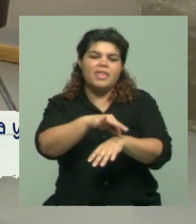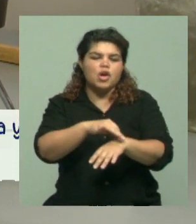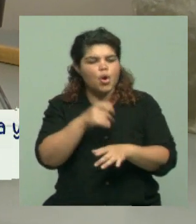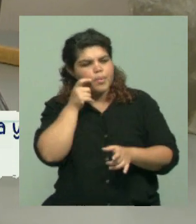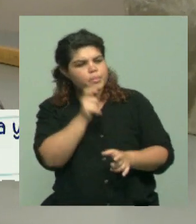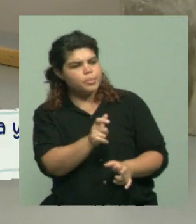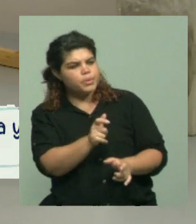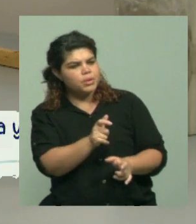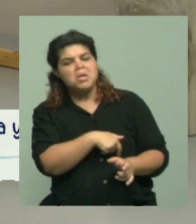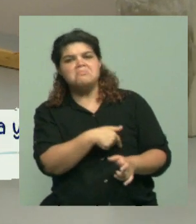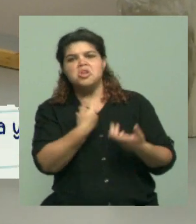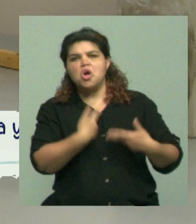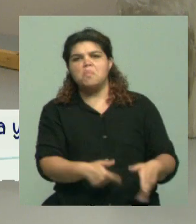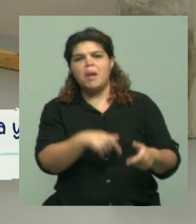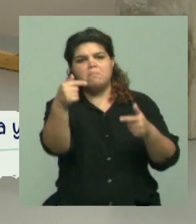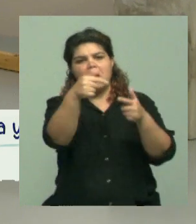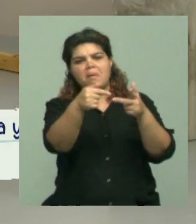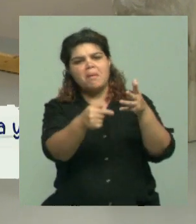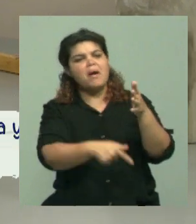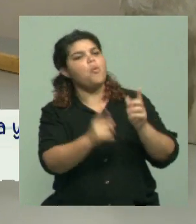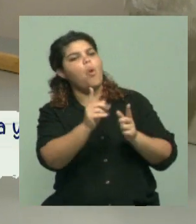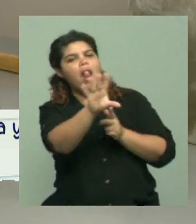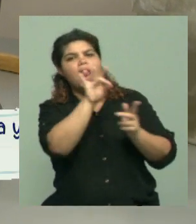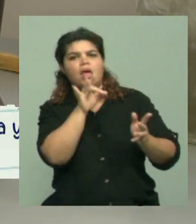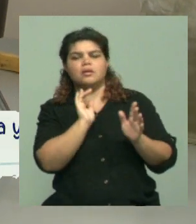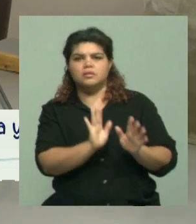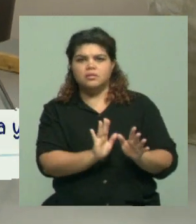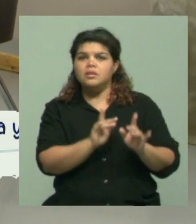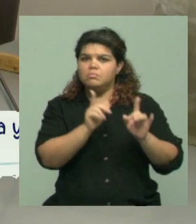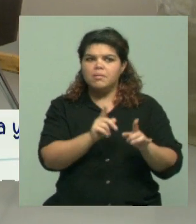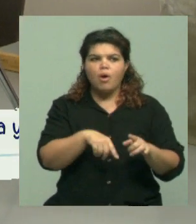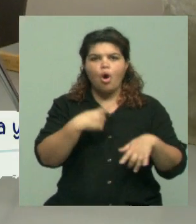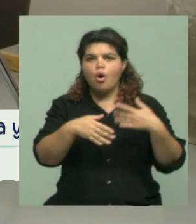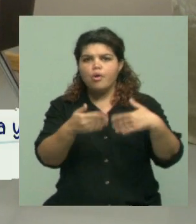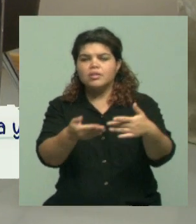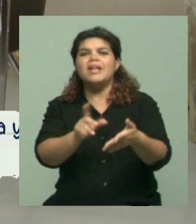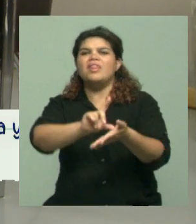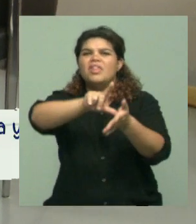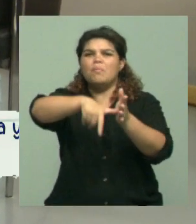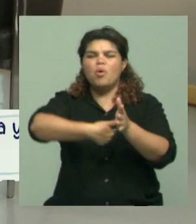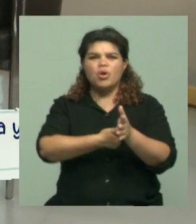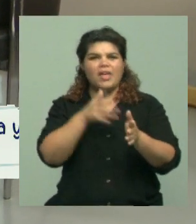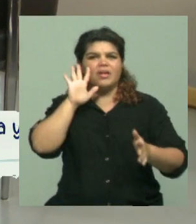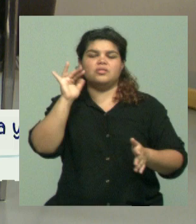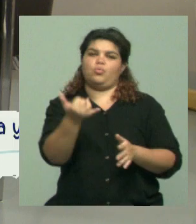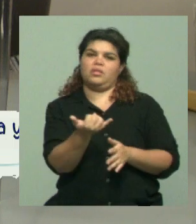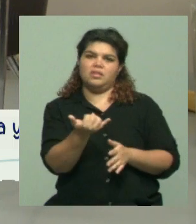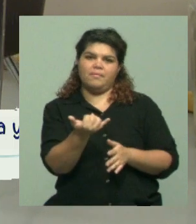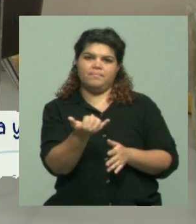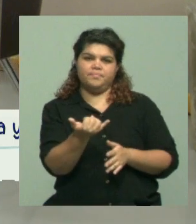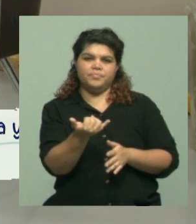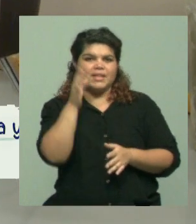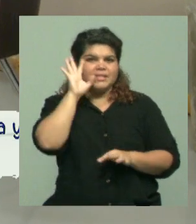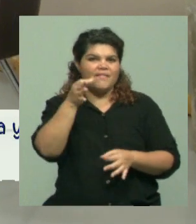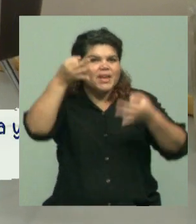el sistema no está muy acostumbrado, no tienen una prevalencia importante, por ahí el retraso en el diagnóstico y en el tratamiento se demora. Entonces,